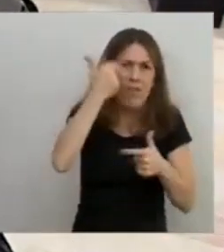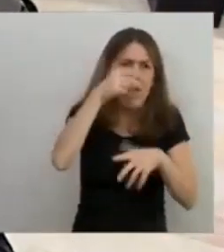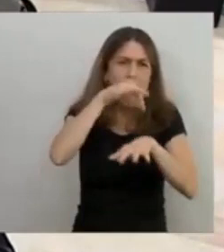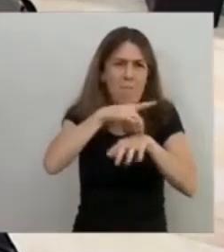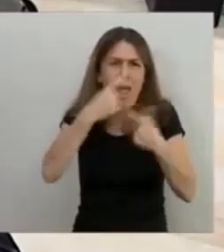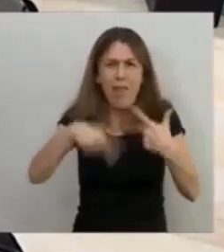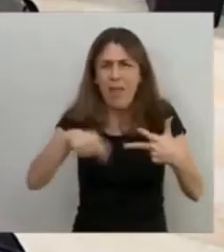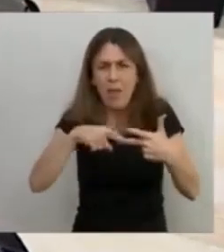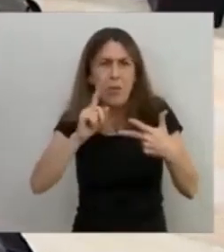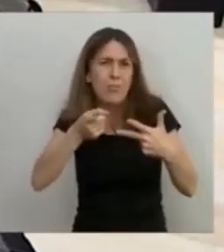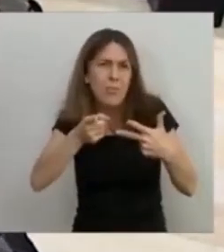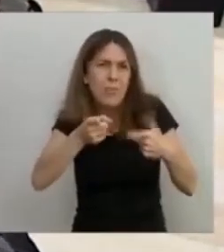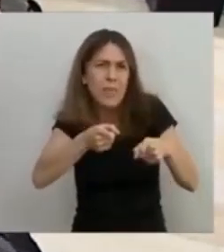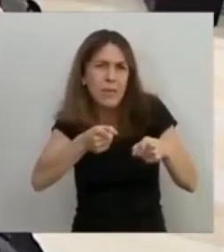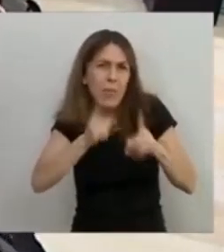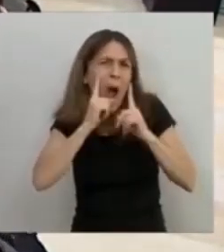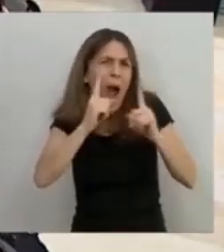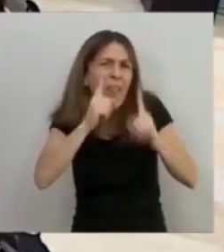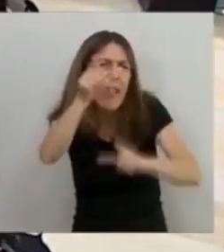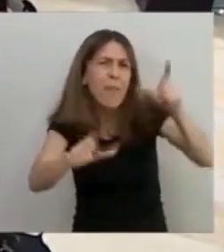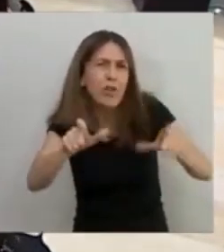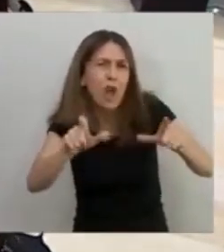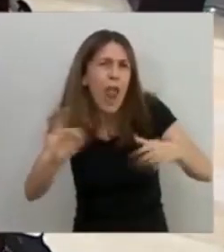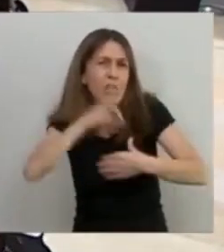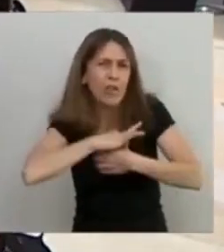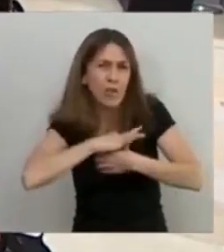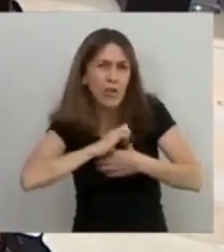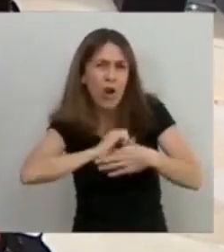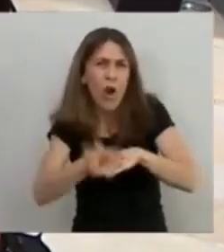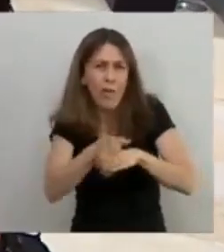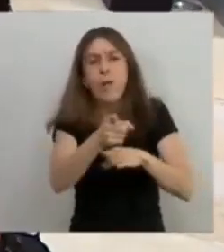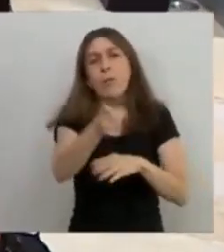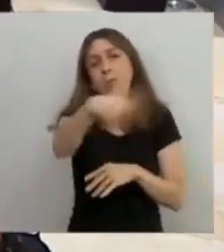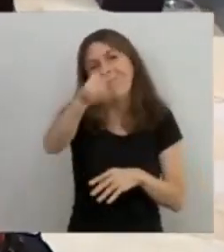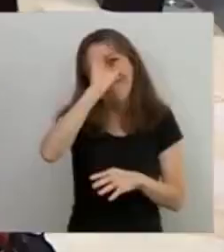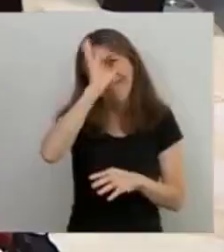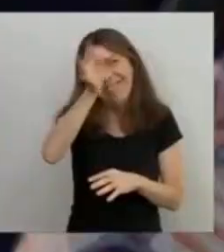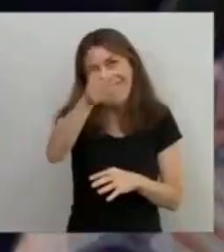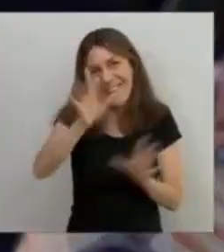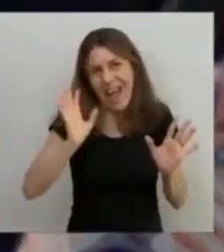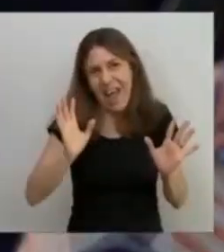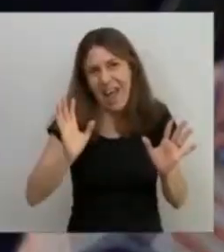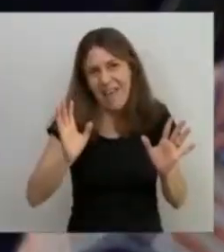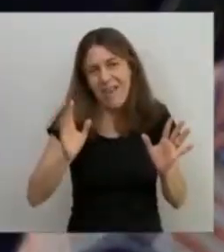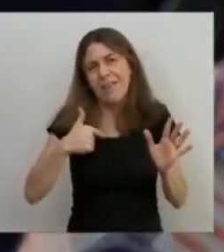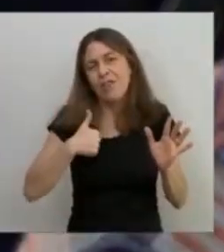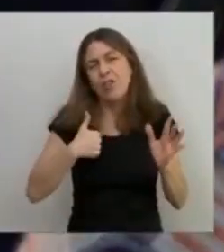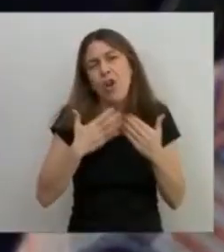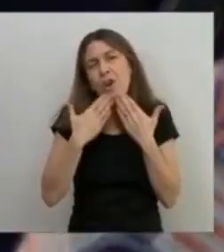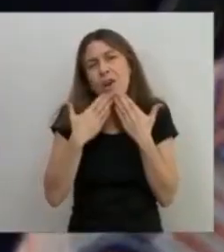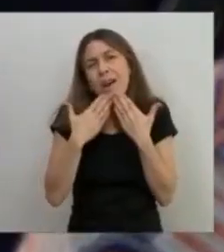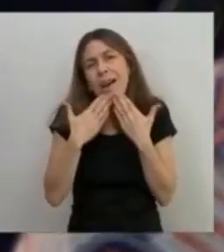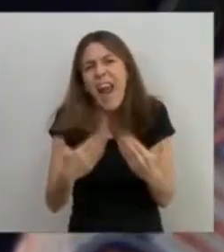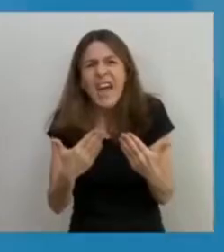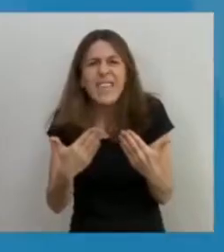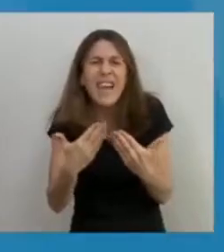estuvo destinado a la atención de la pandemia y que ustedes saben muy bien lo agradecido que estoy a cada uno y a